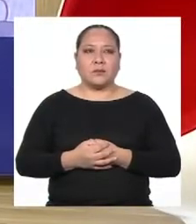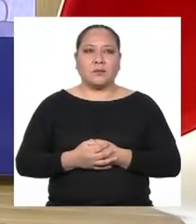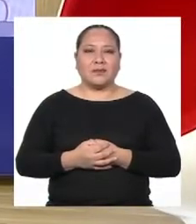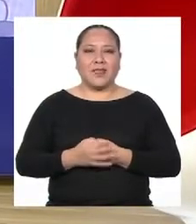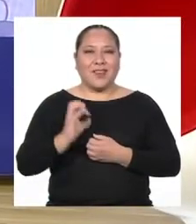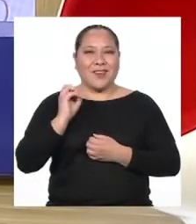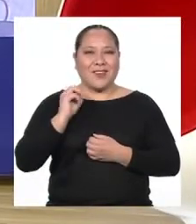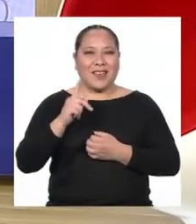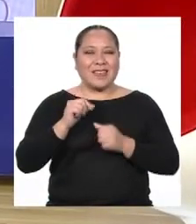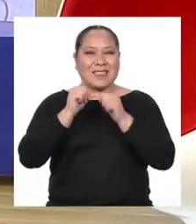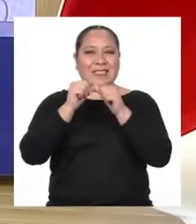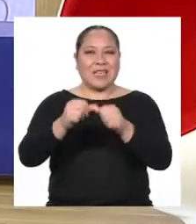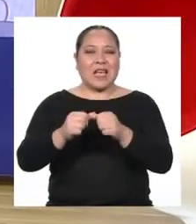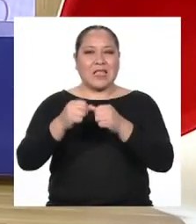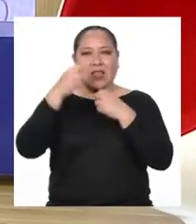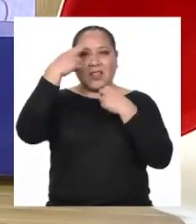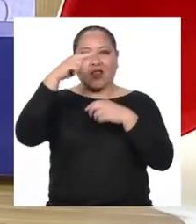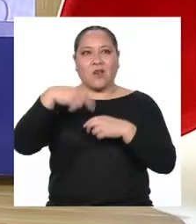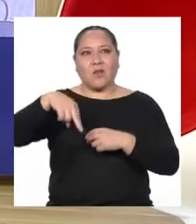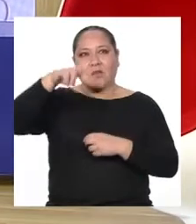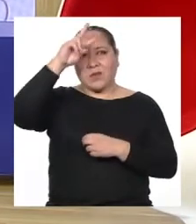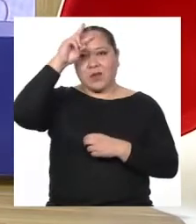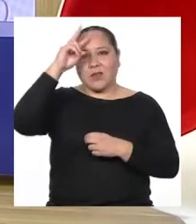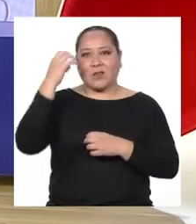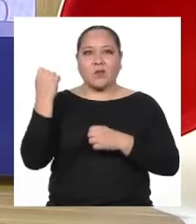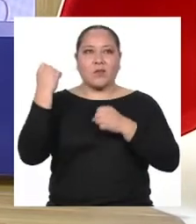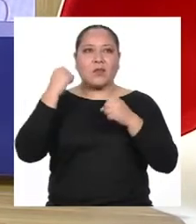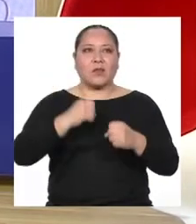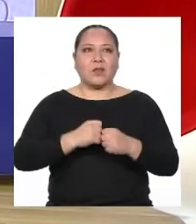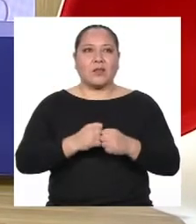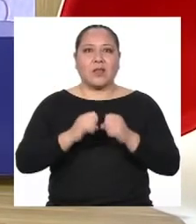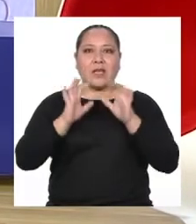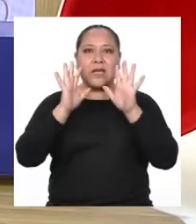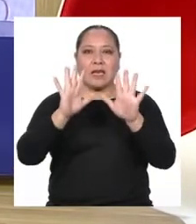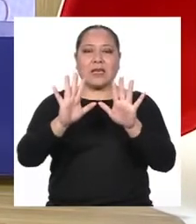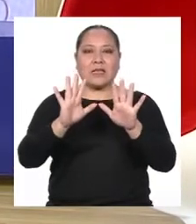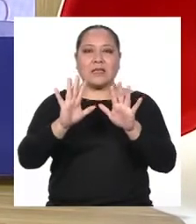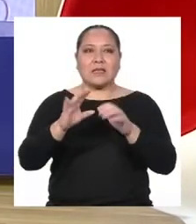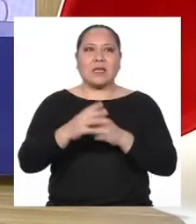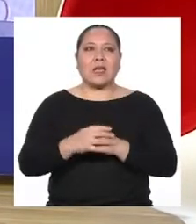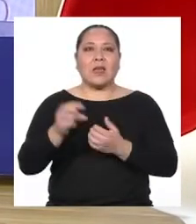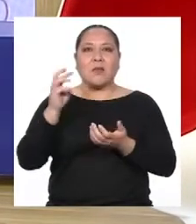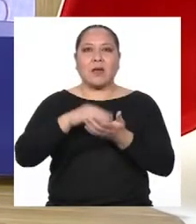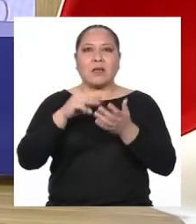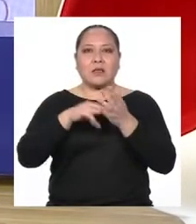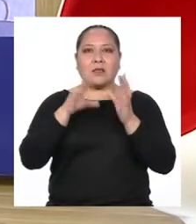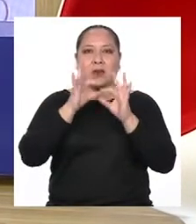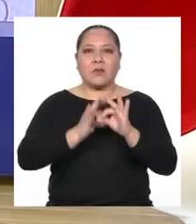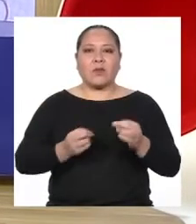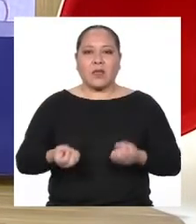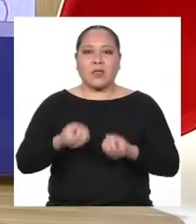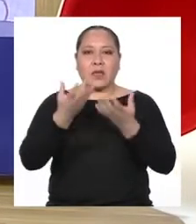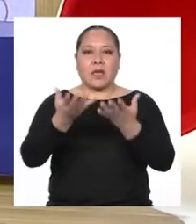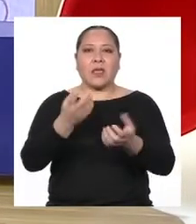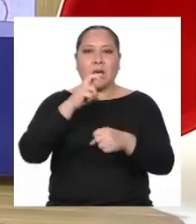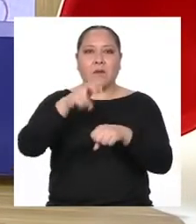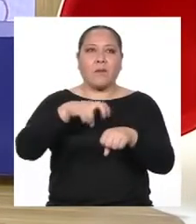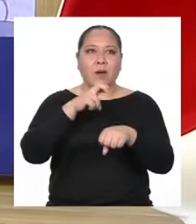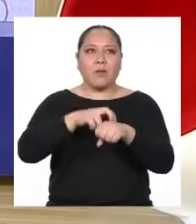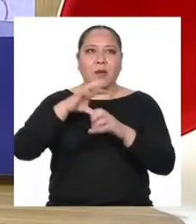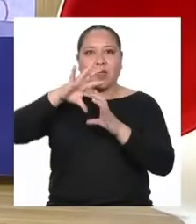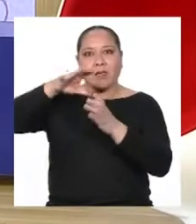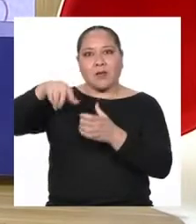Siguiente noticia Perú se consolida entre los 15 principales productores de papa en el mundo